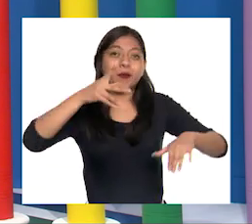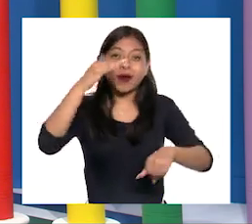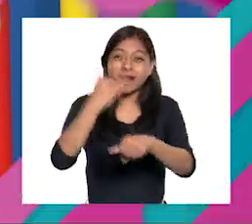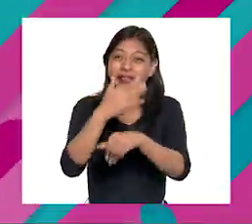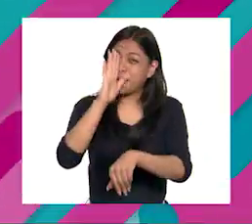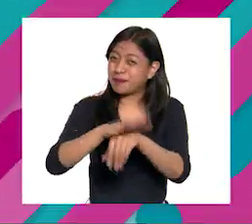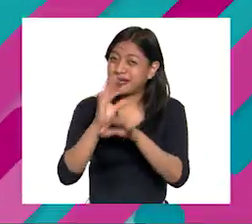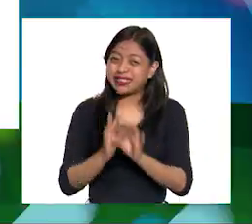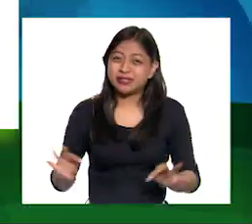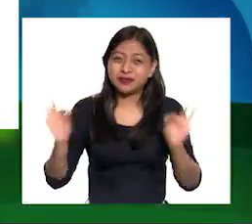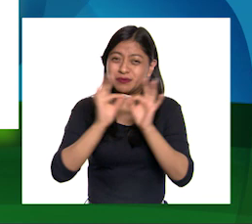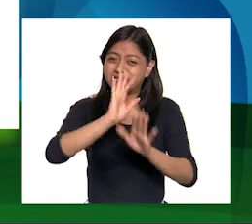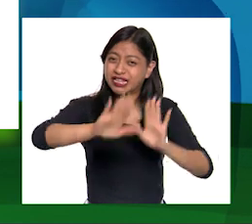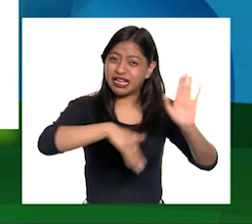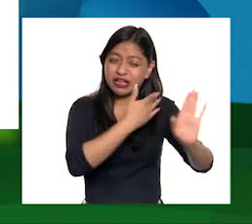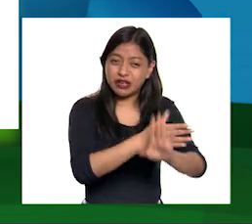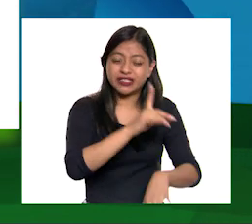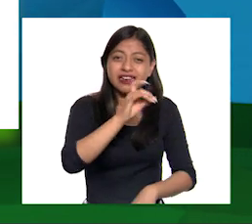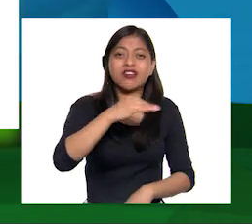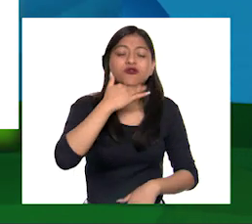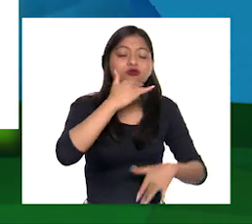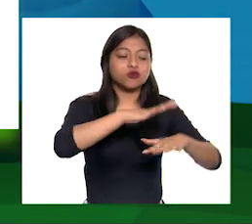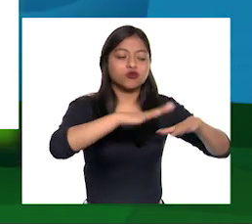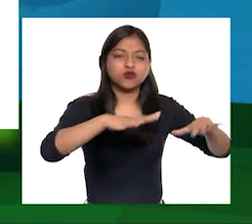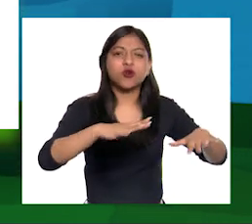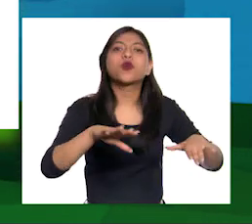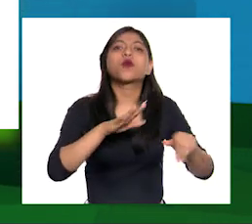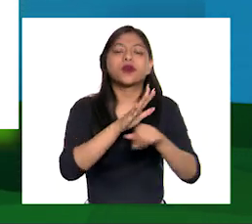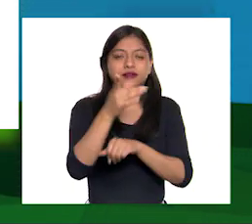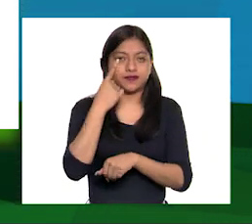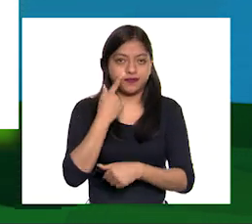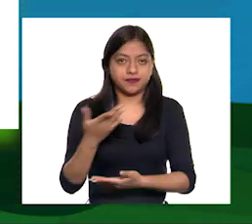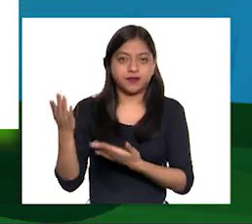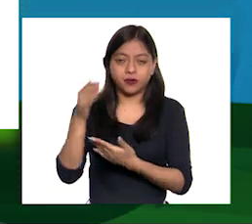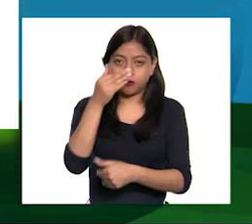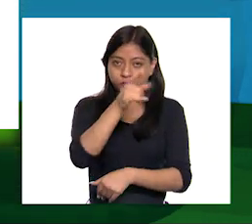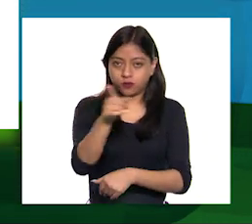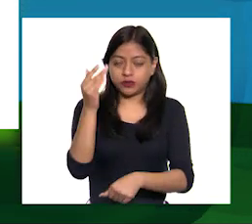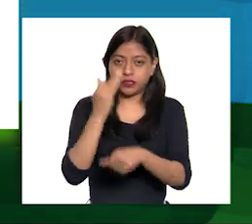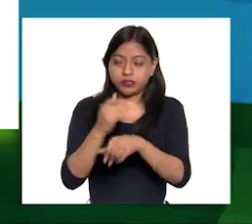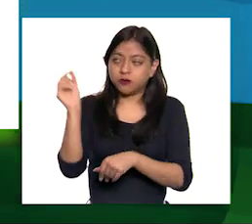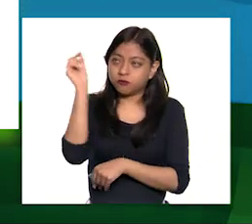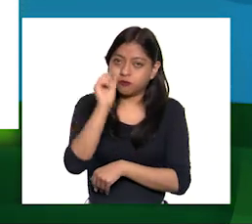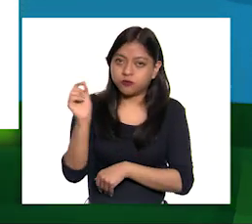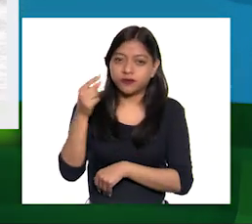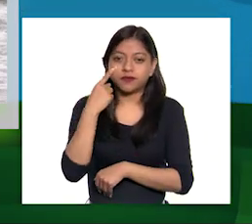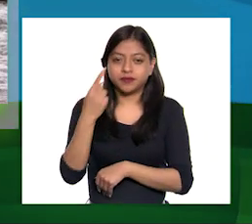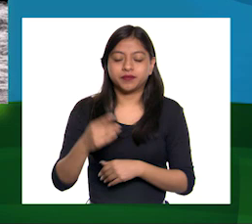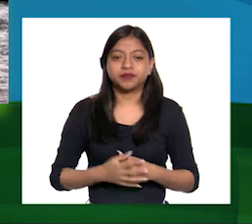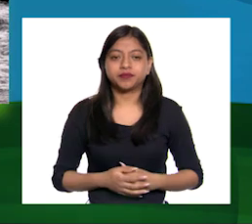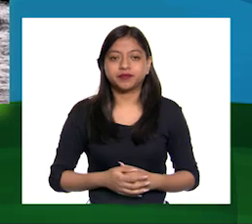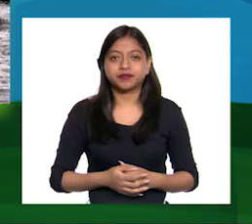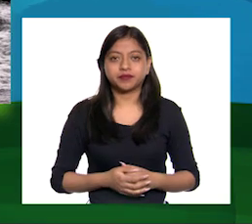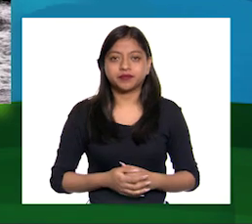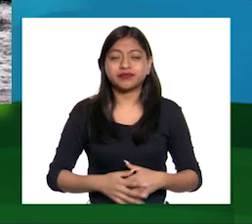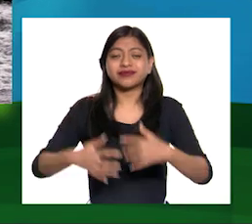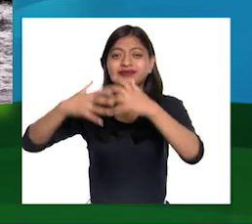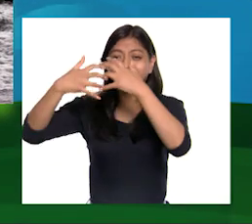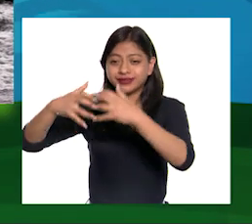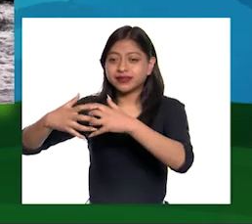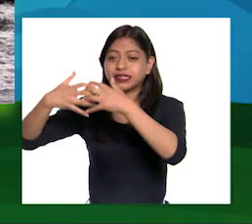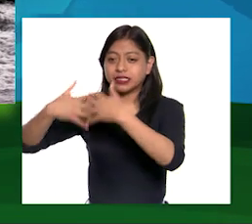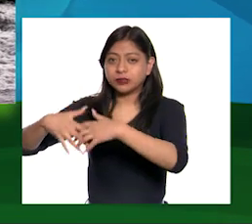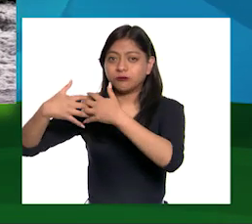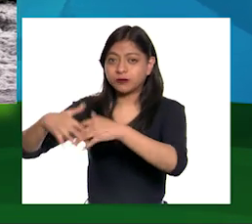Sí Bueno, vamos a ir marcando entonces Y vamos a ver El vertido de desechos industriales